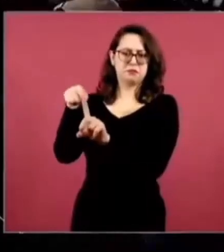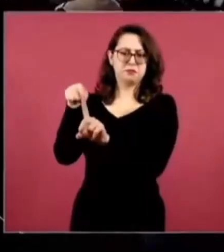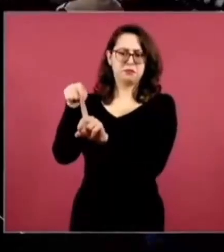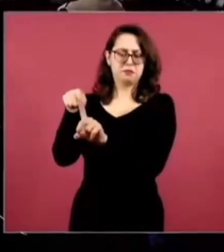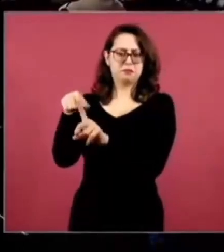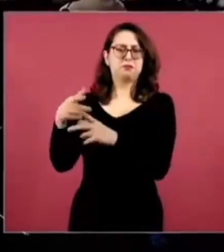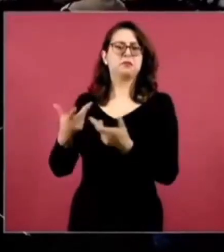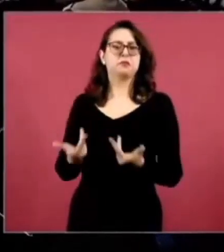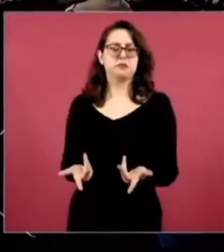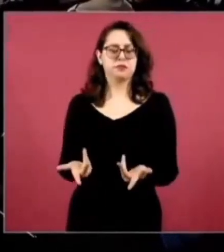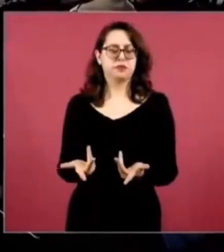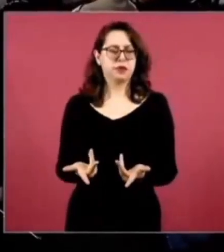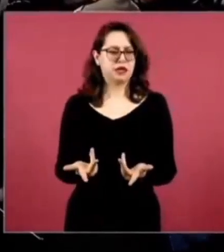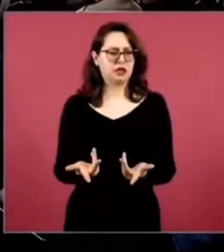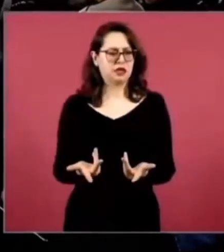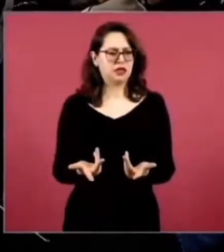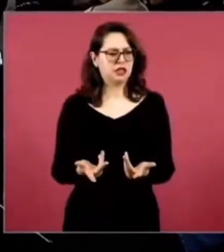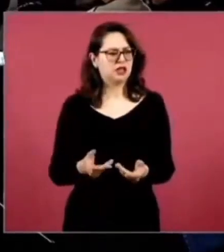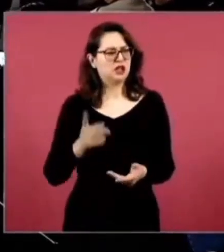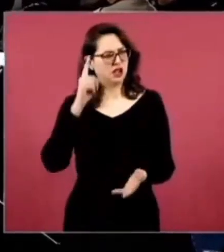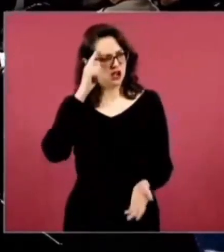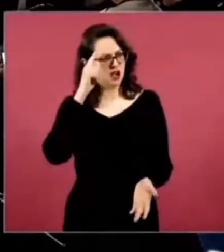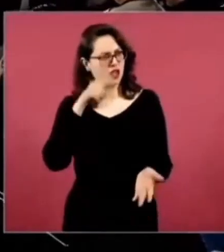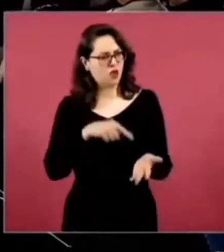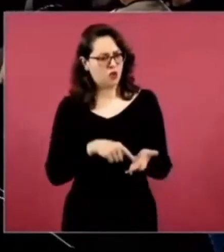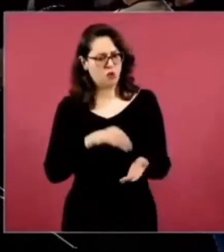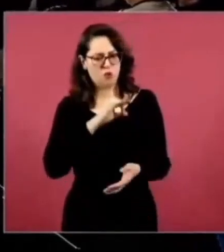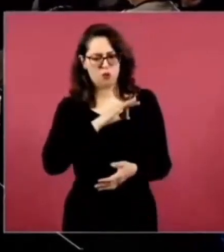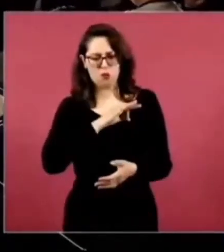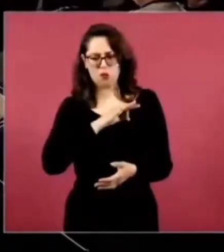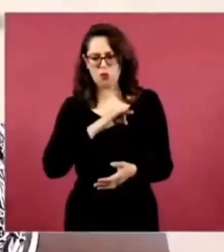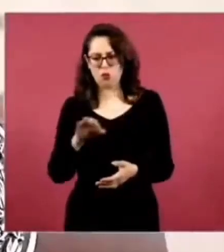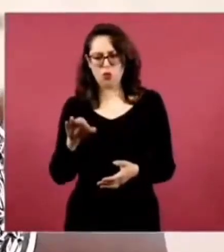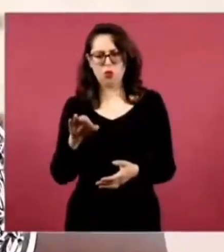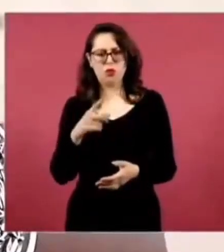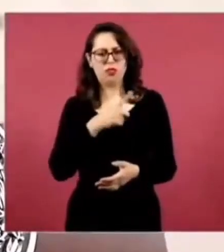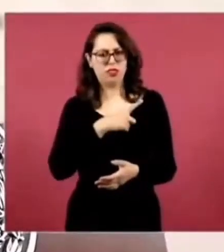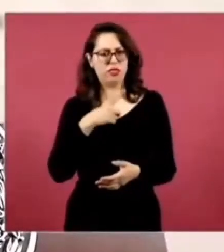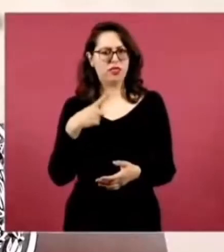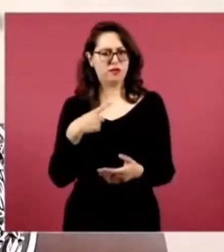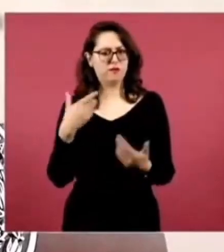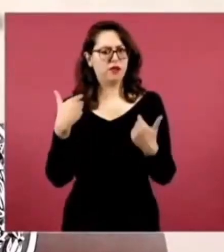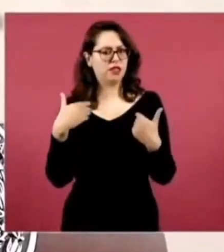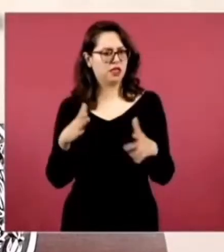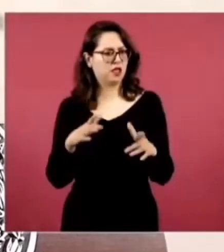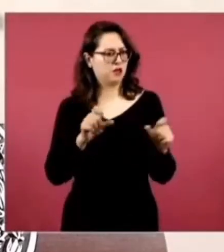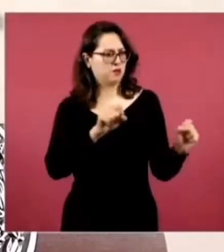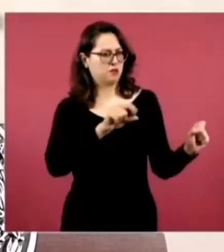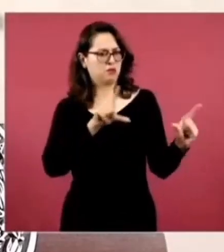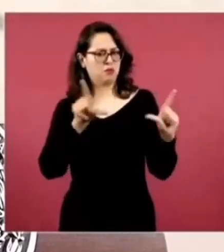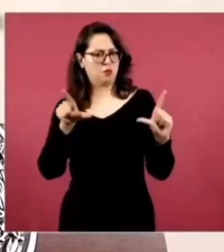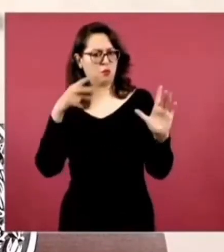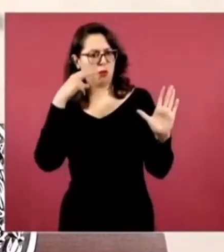incluso que se pusieran los resultados.